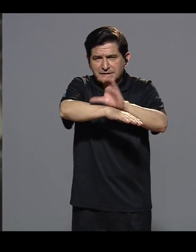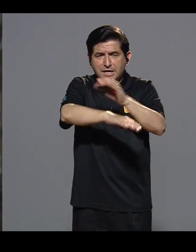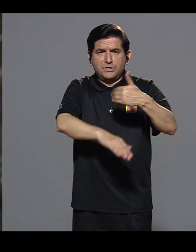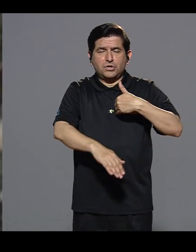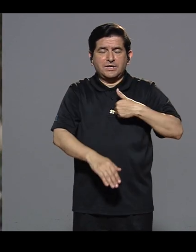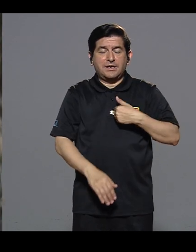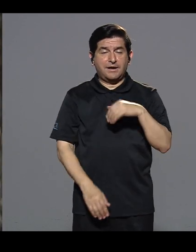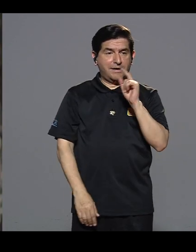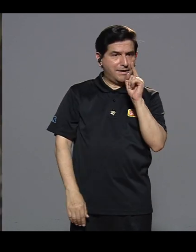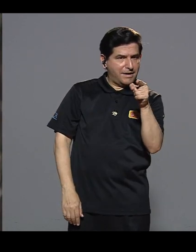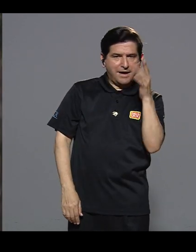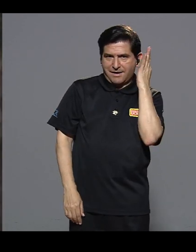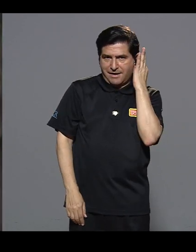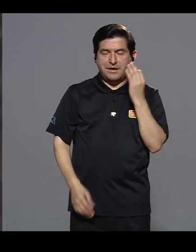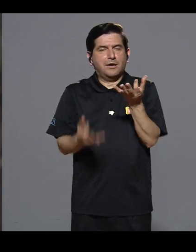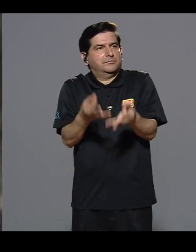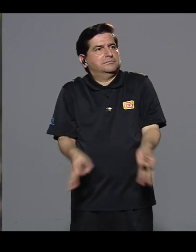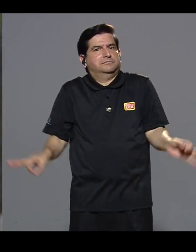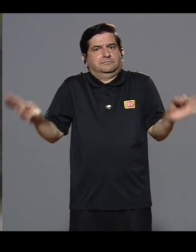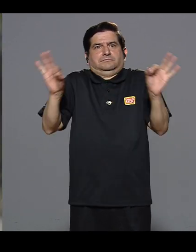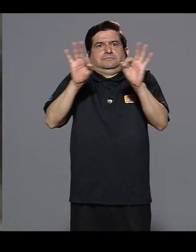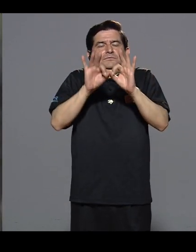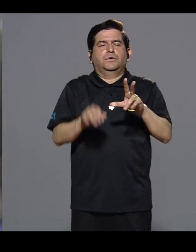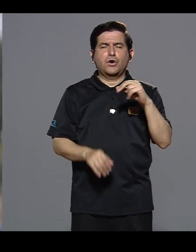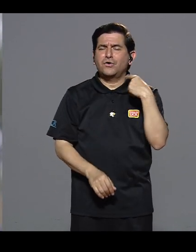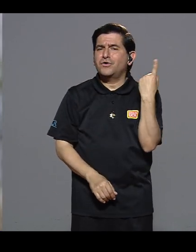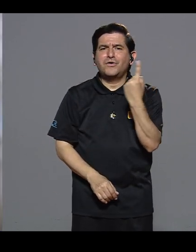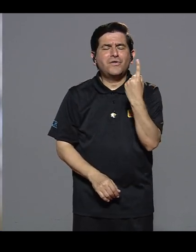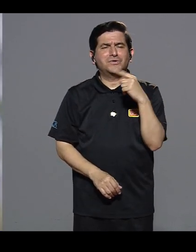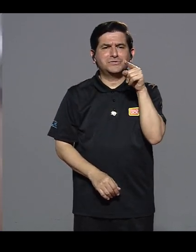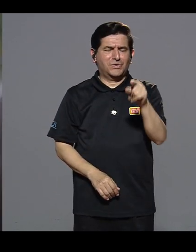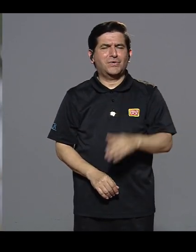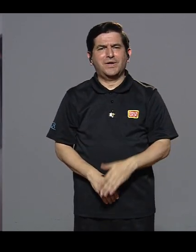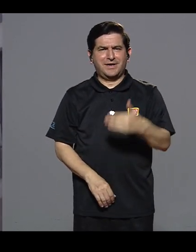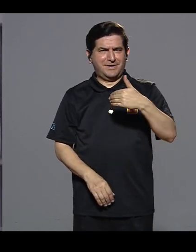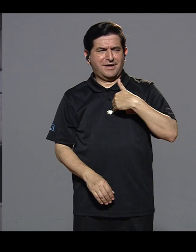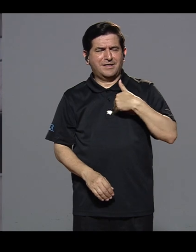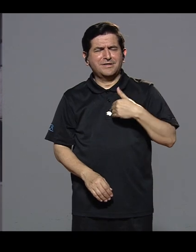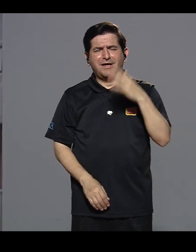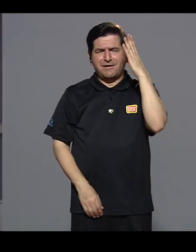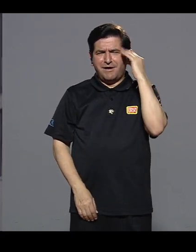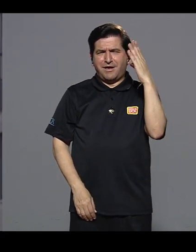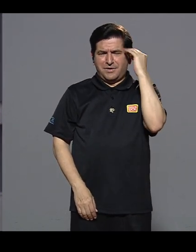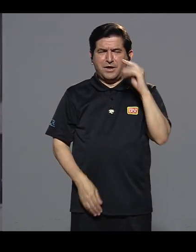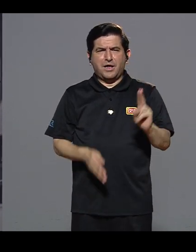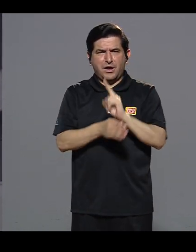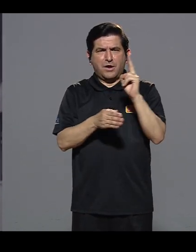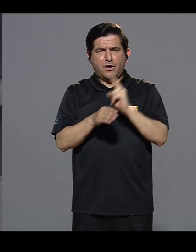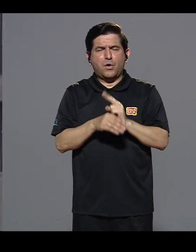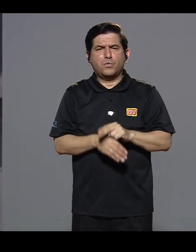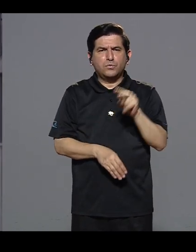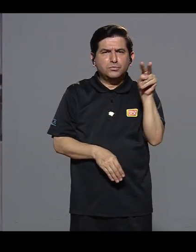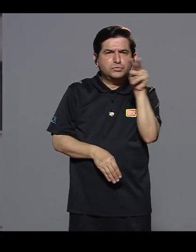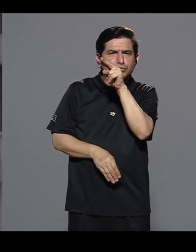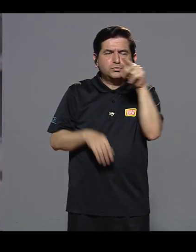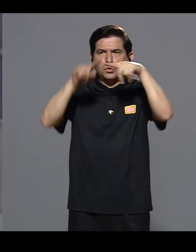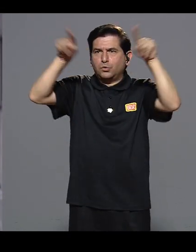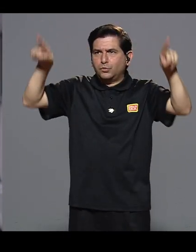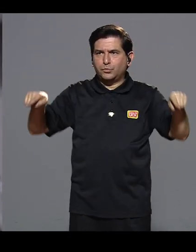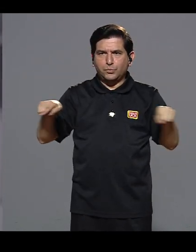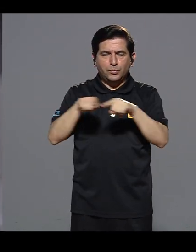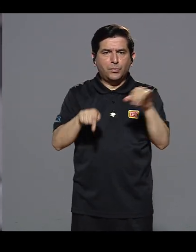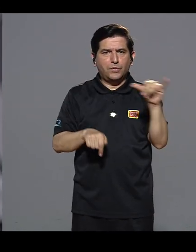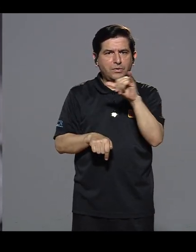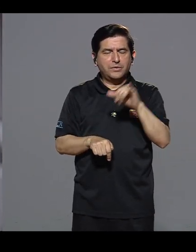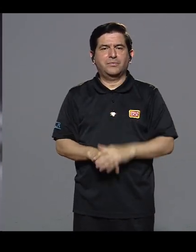Para el Centro de Informática, contar con Marbelis es de suma importancia. No solamente porque ella posee amplia experiencia en el